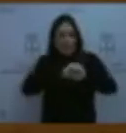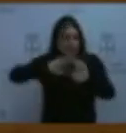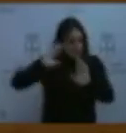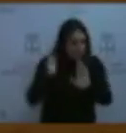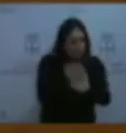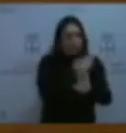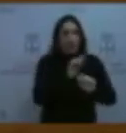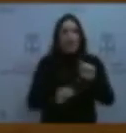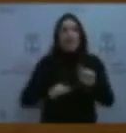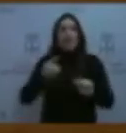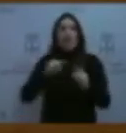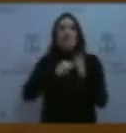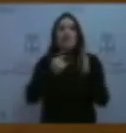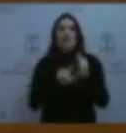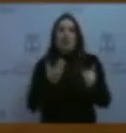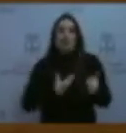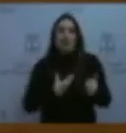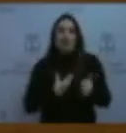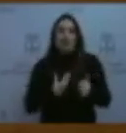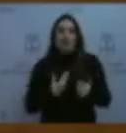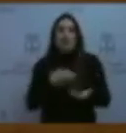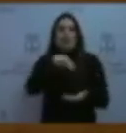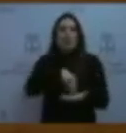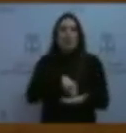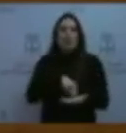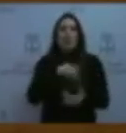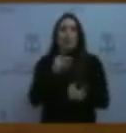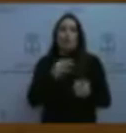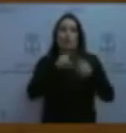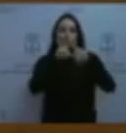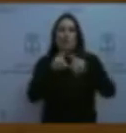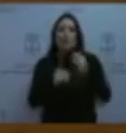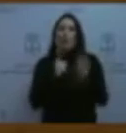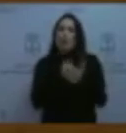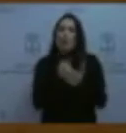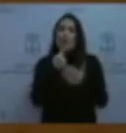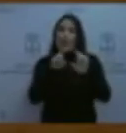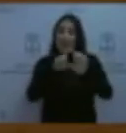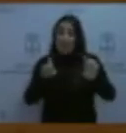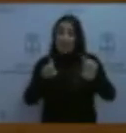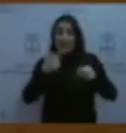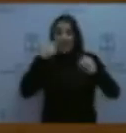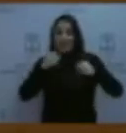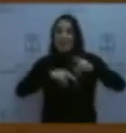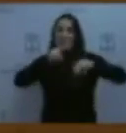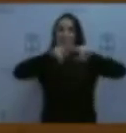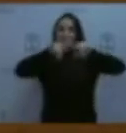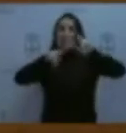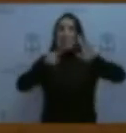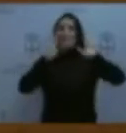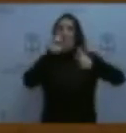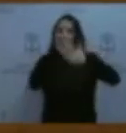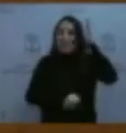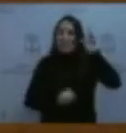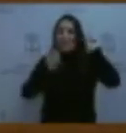llegan los técnicos del ayuntamiento y, efectivamente, con el tiempo le acaban corroborando que la empresa había acometido esas obras sin la licencia